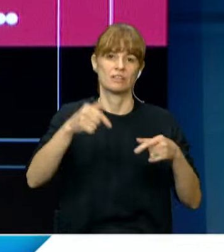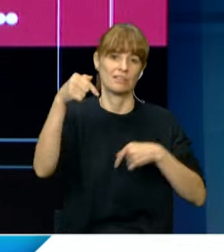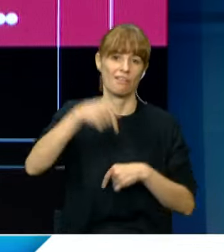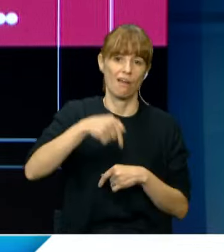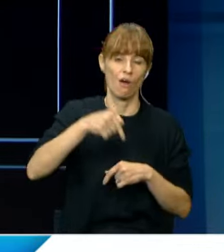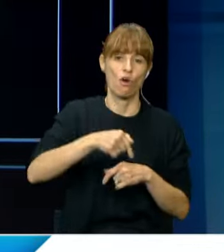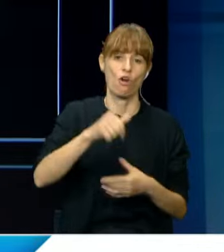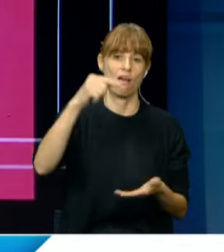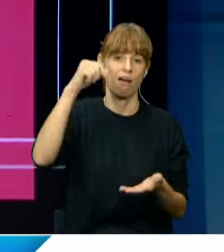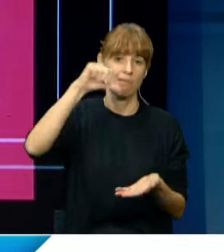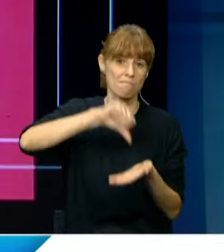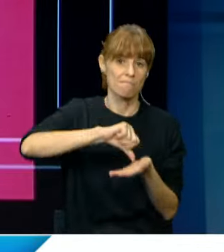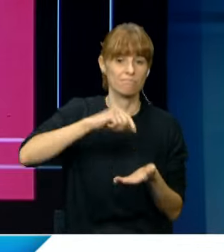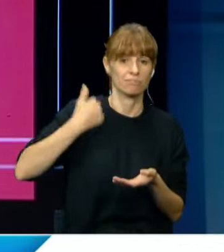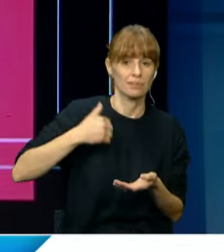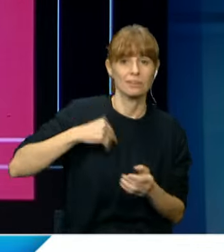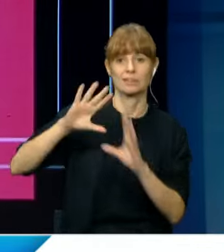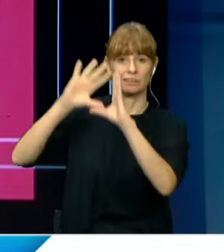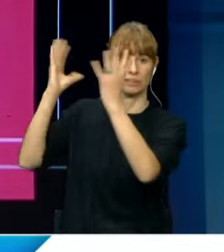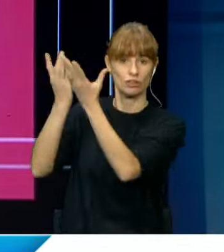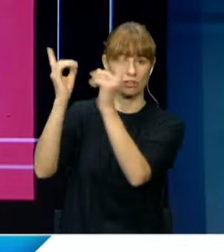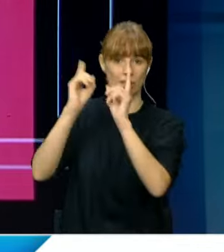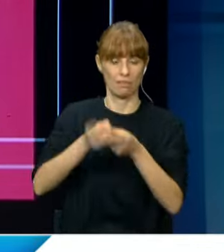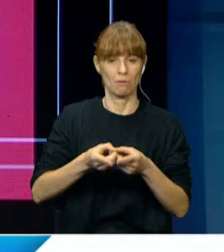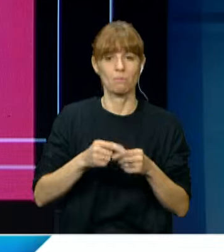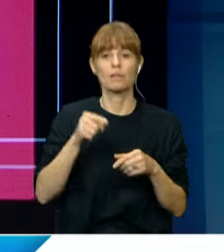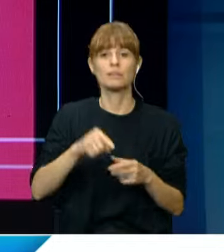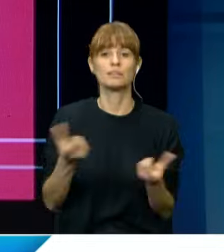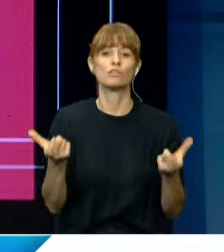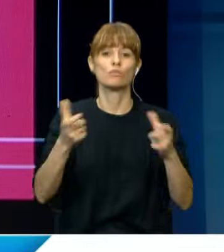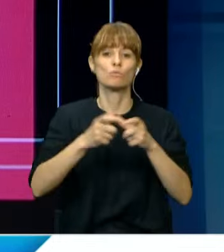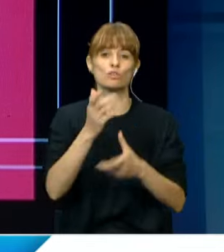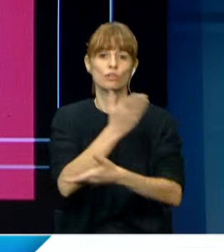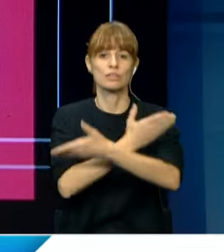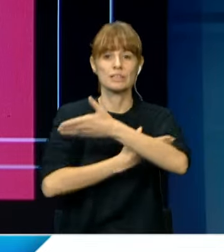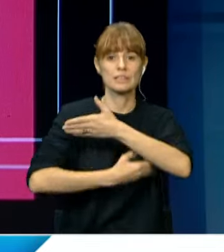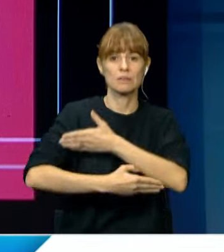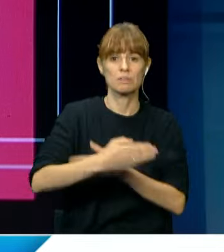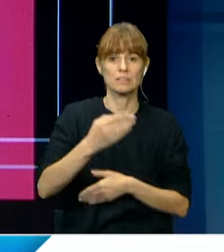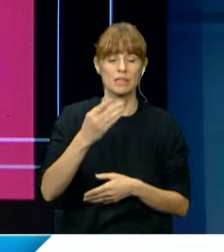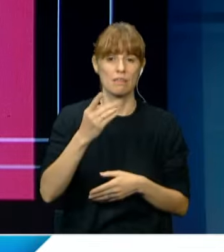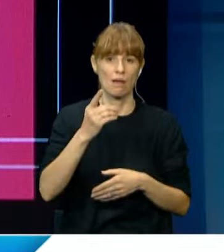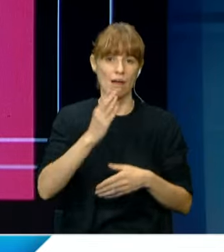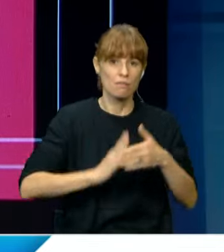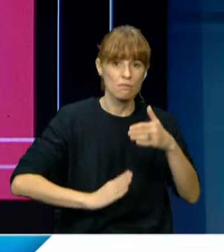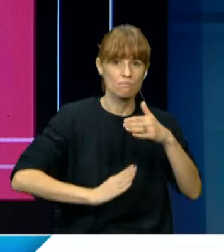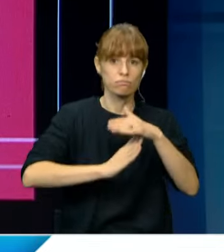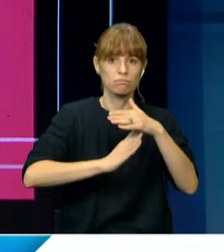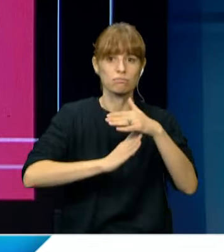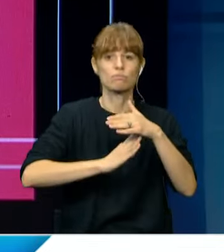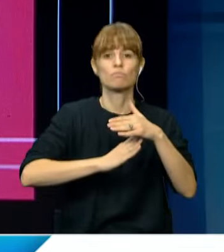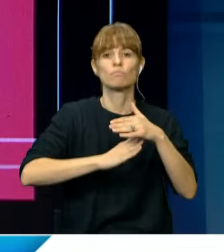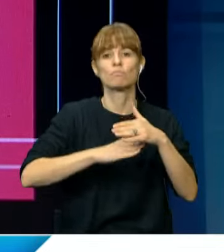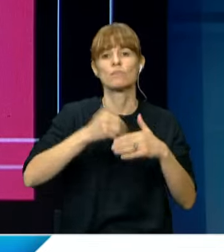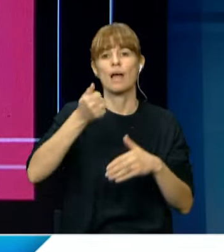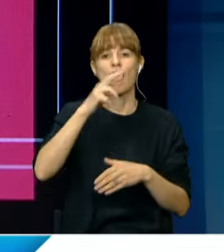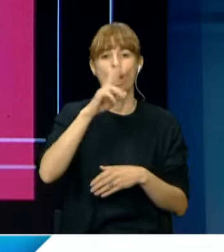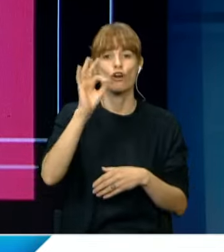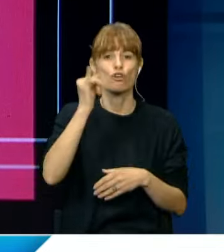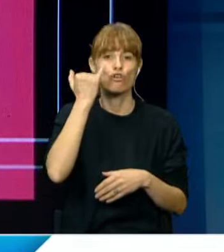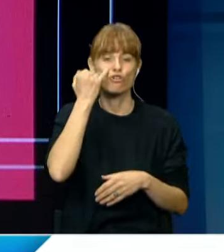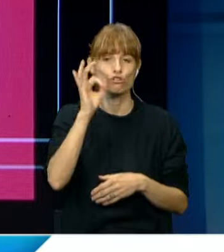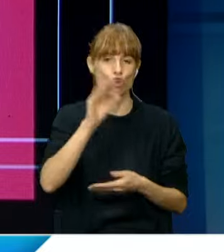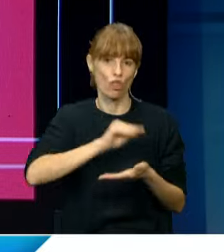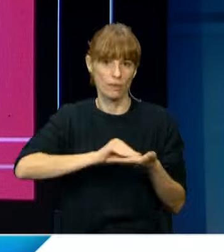internacional. Así, en la Comisión de Discapacidad, presidida por el diputado Daniel Arroyo,